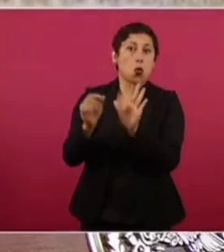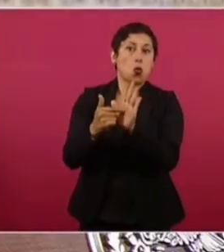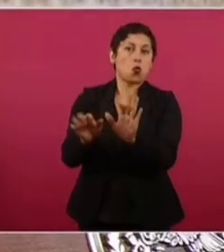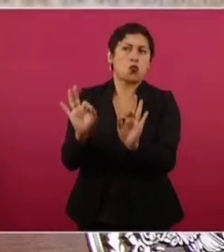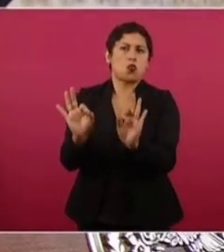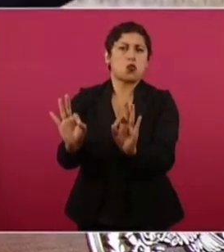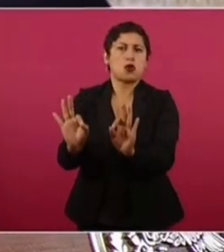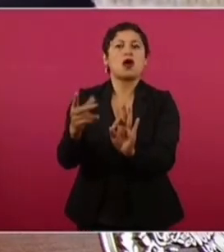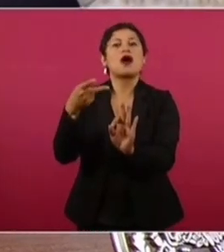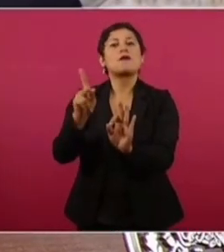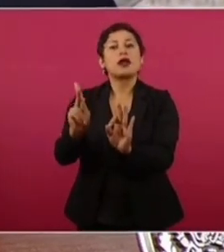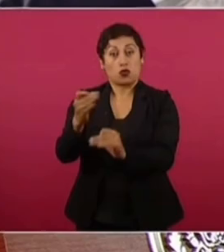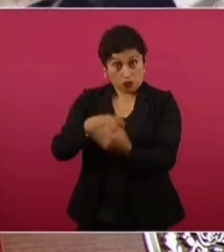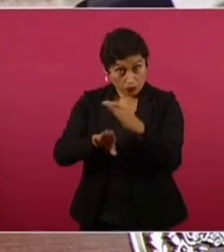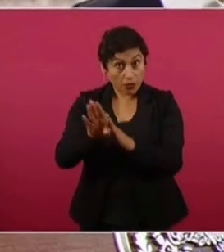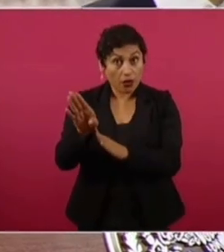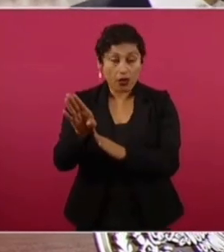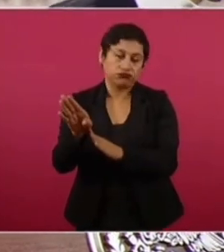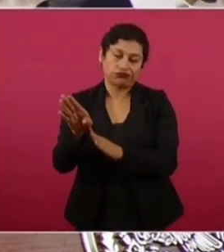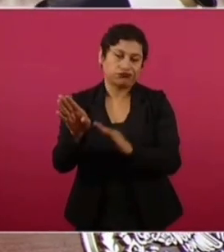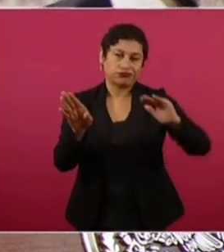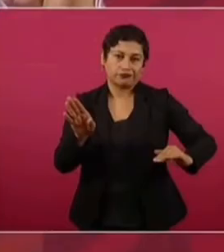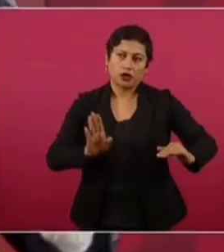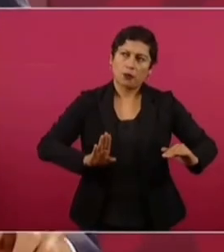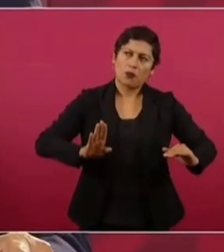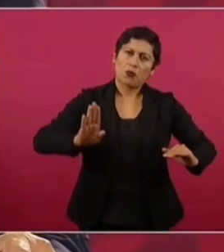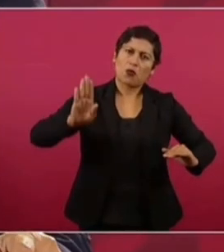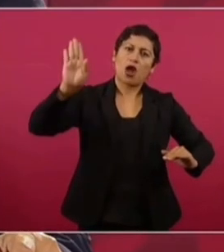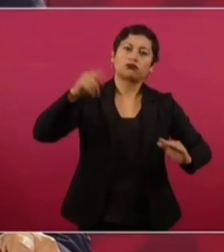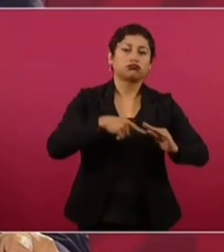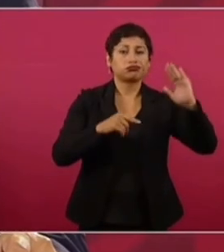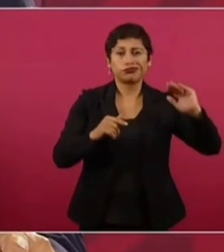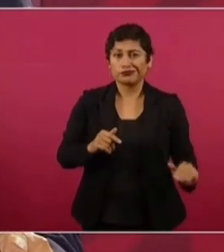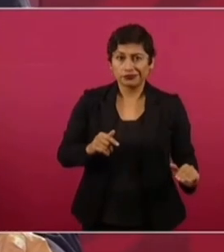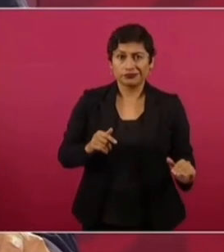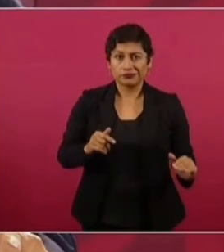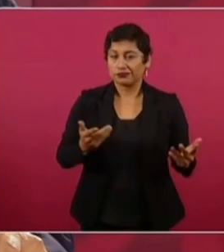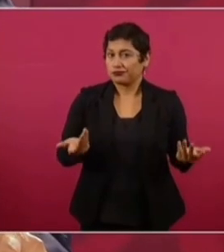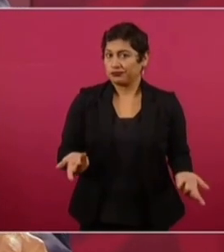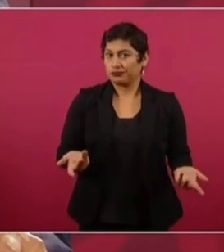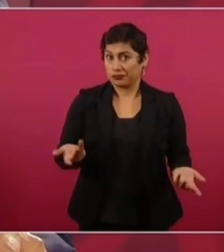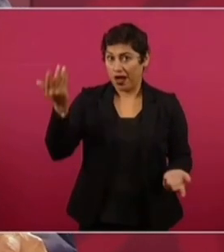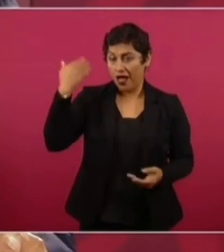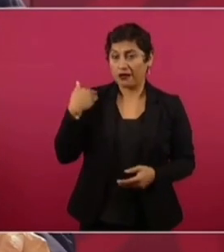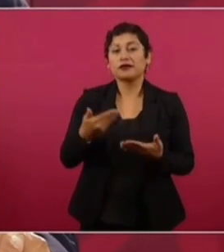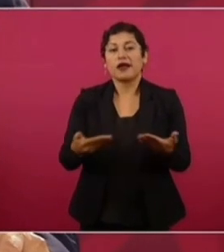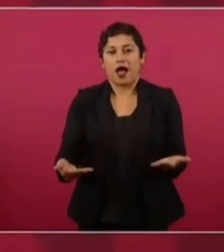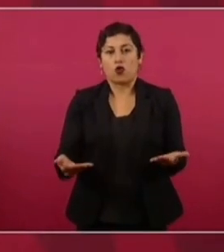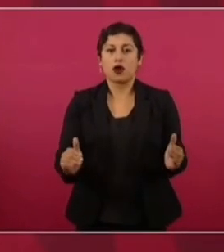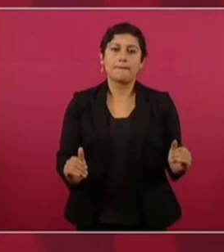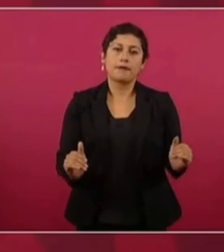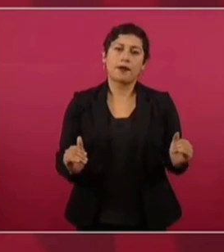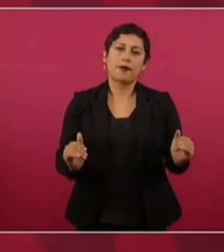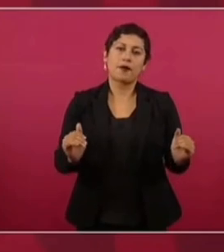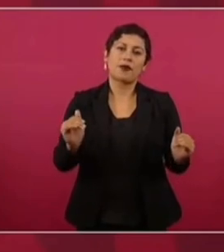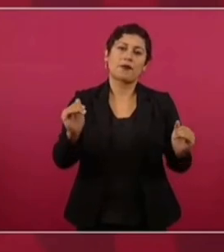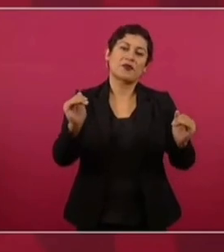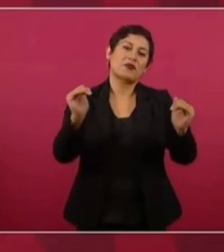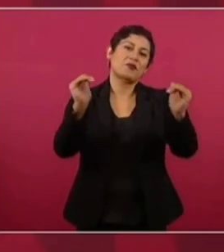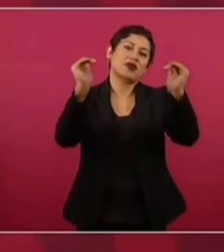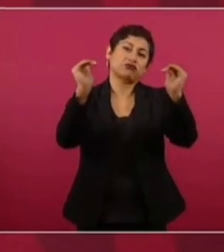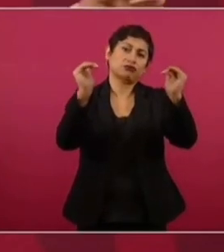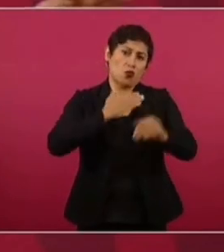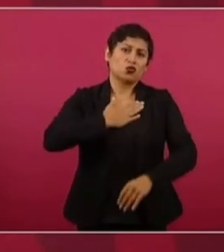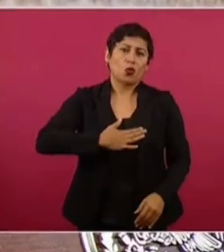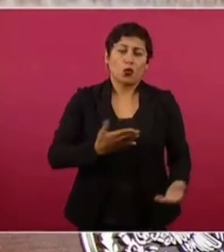Pero se distribuye la riqueza con justicia. Lo poco o lo mucho que se tiene con justicia. Y eso